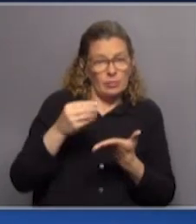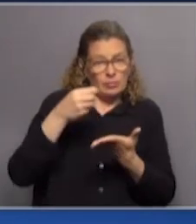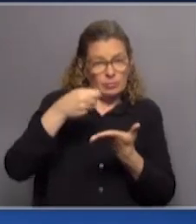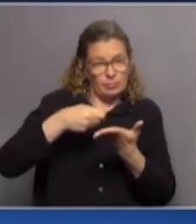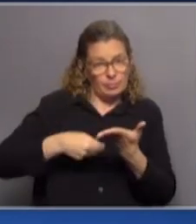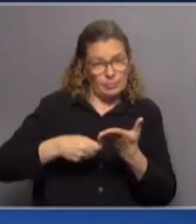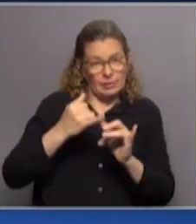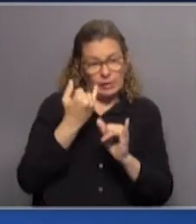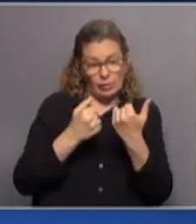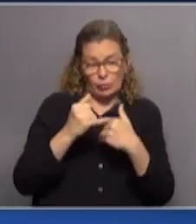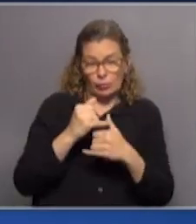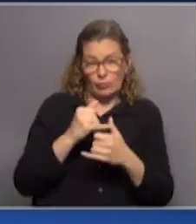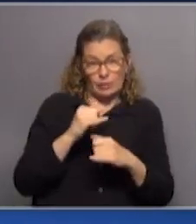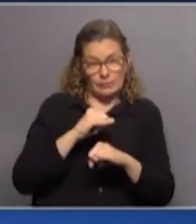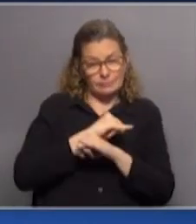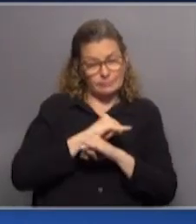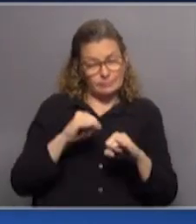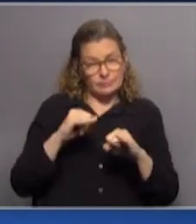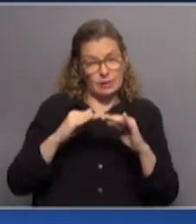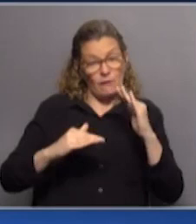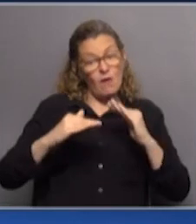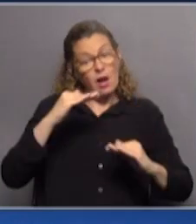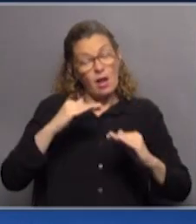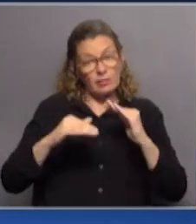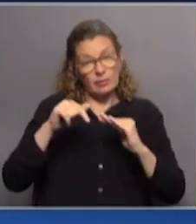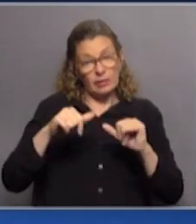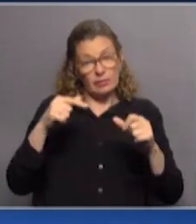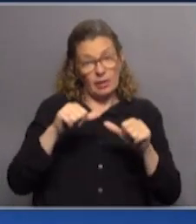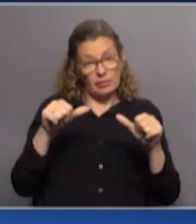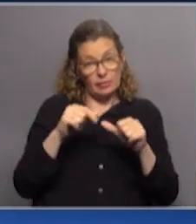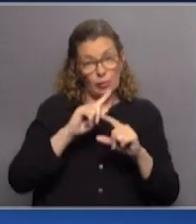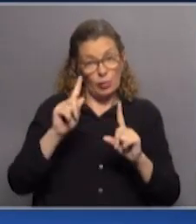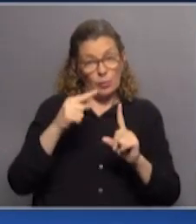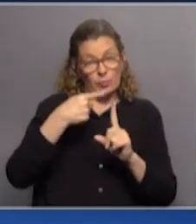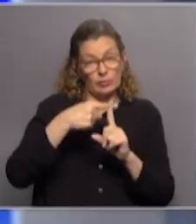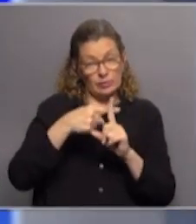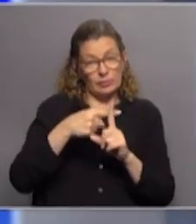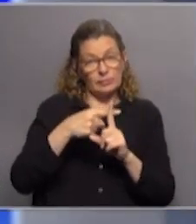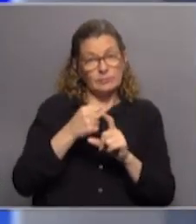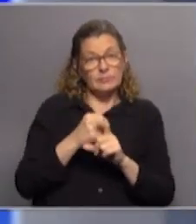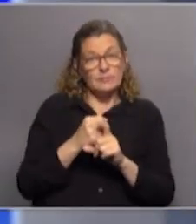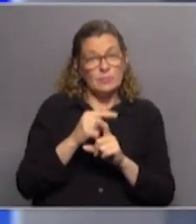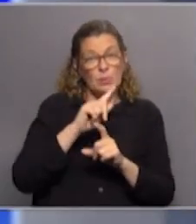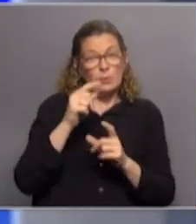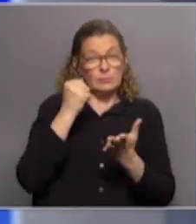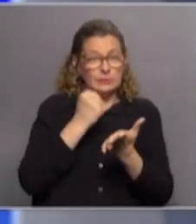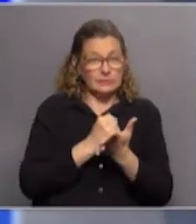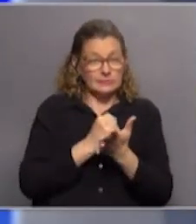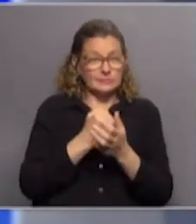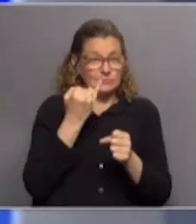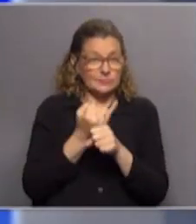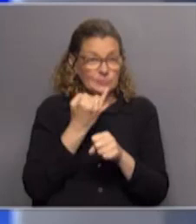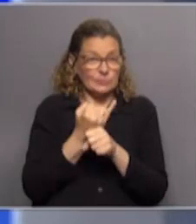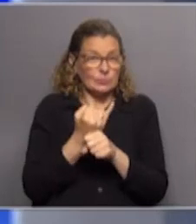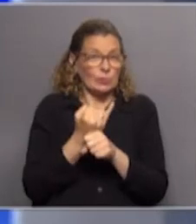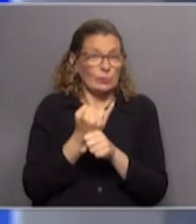de la institución si este balance que están haciendo no es positivo. Claro, la intervención no garantiza que la institución vuelva a